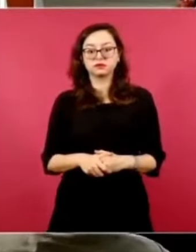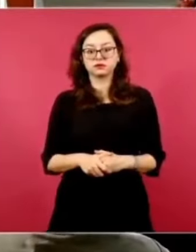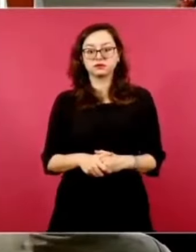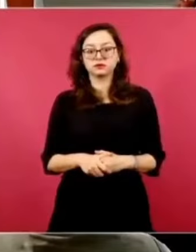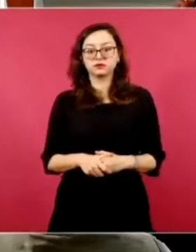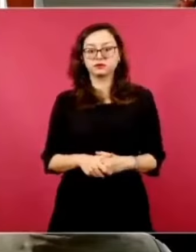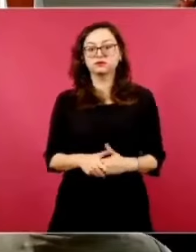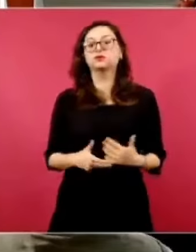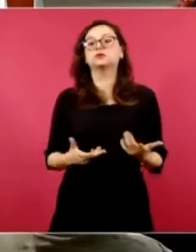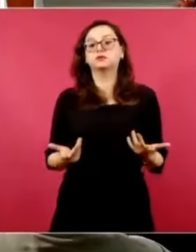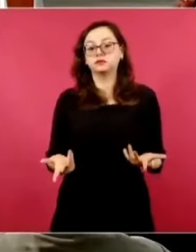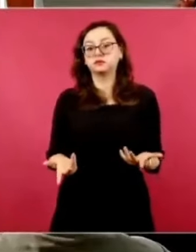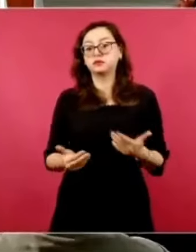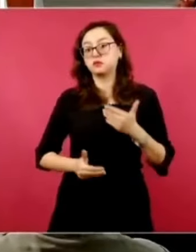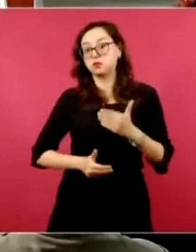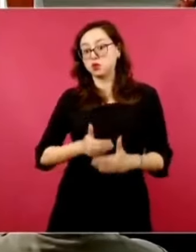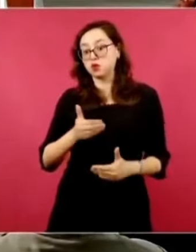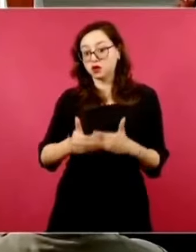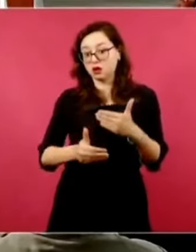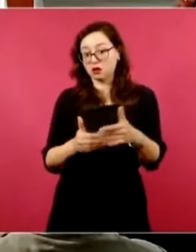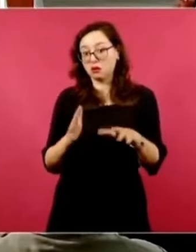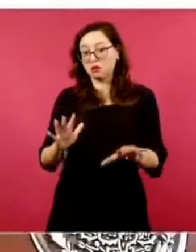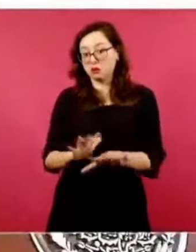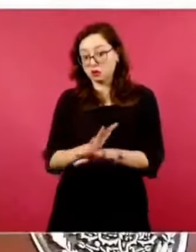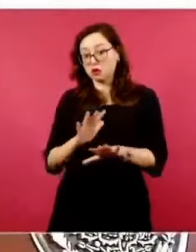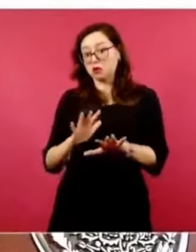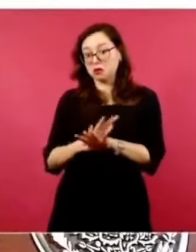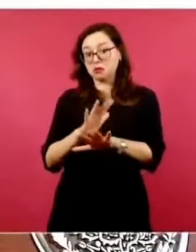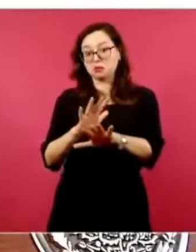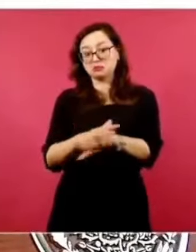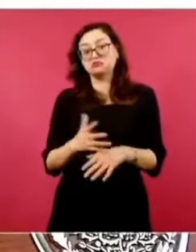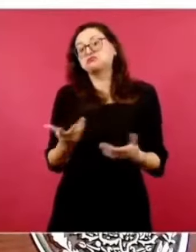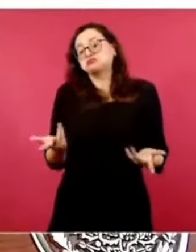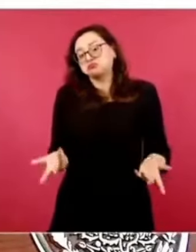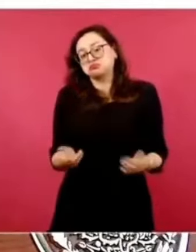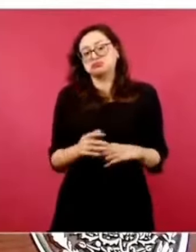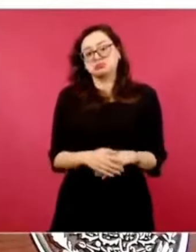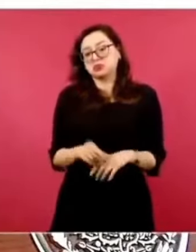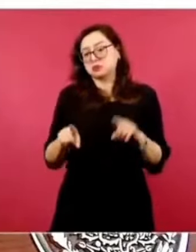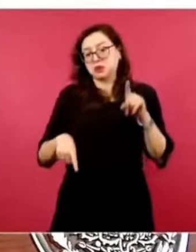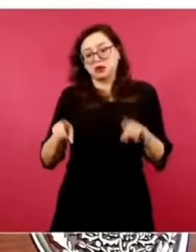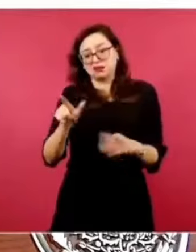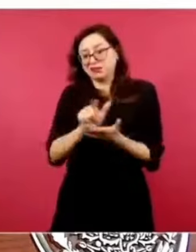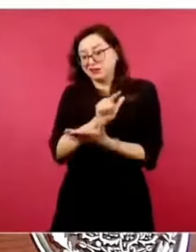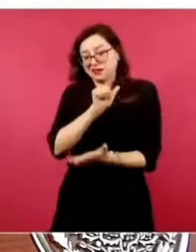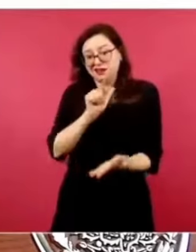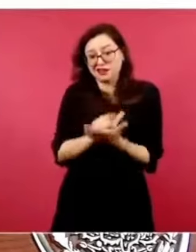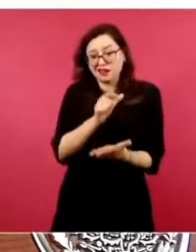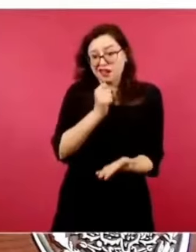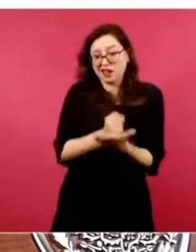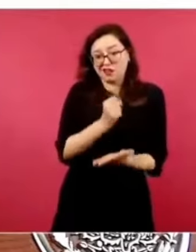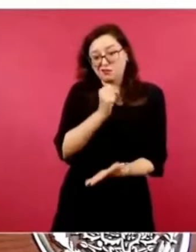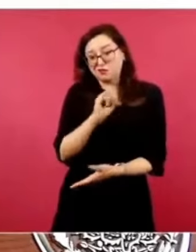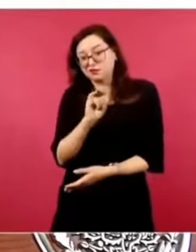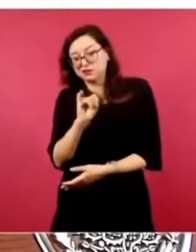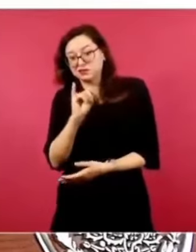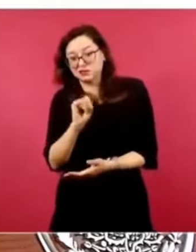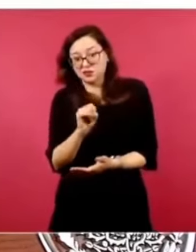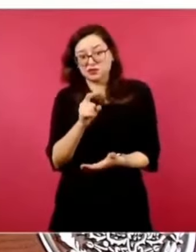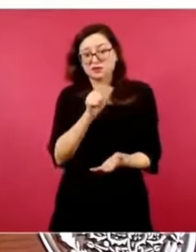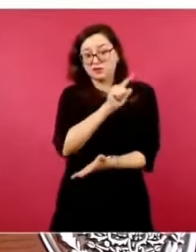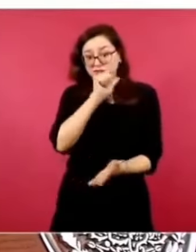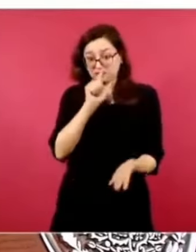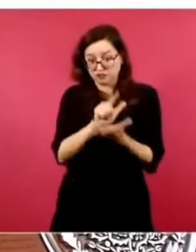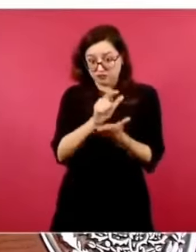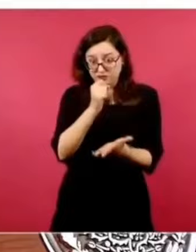se lleven a cabo los procedimientos. Pues sí, si se aprueba la ley, ahí mismo, en transitorios, digo,